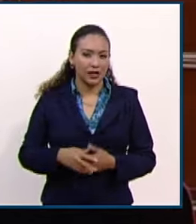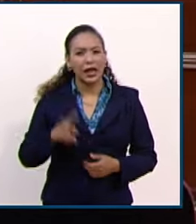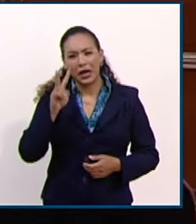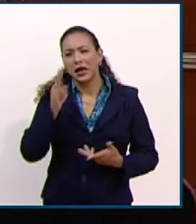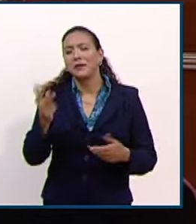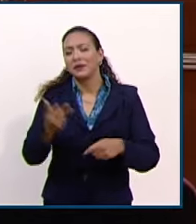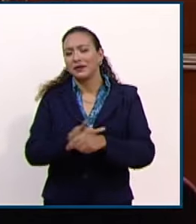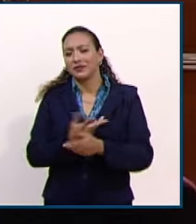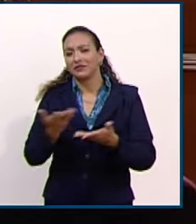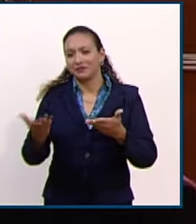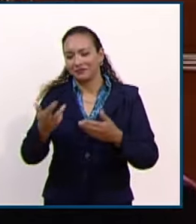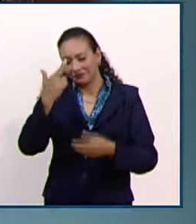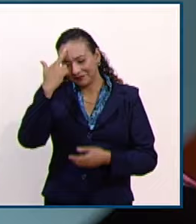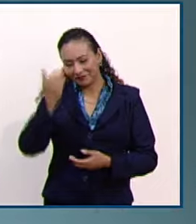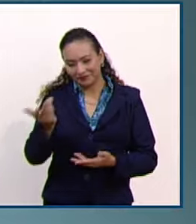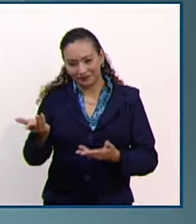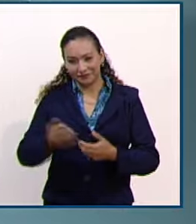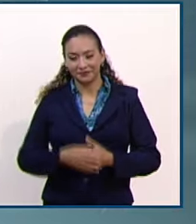parte de los argumentos.